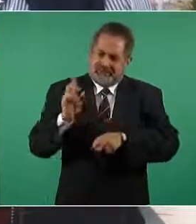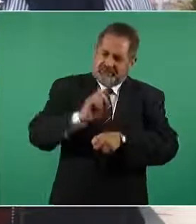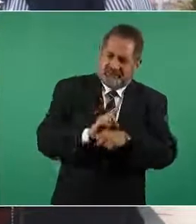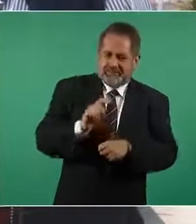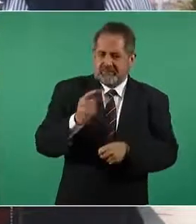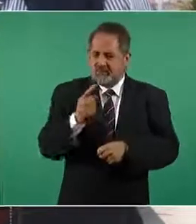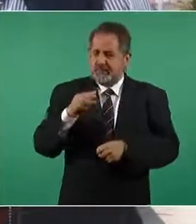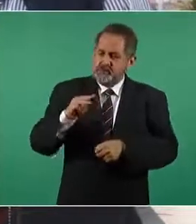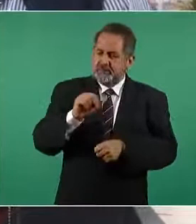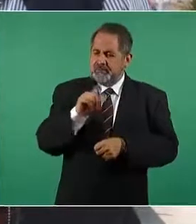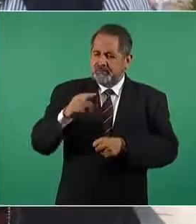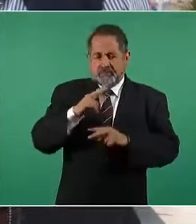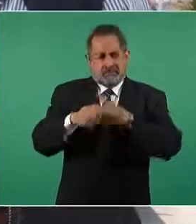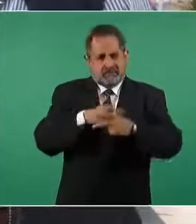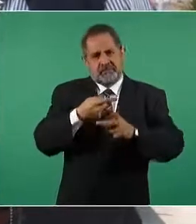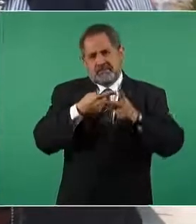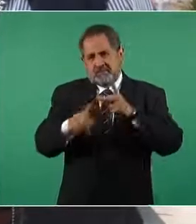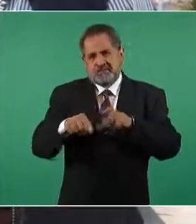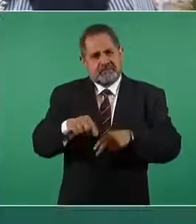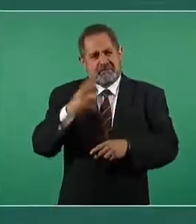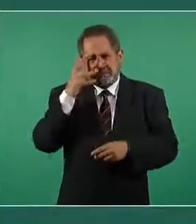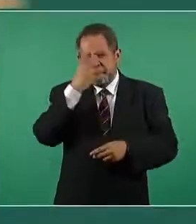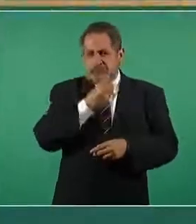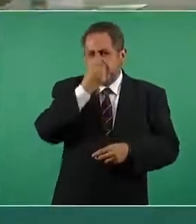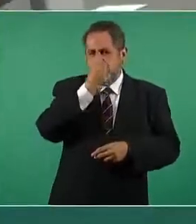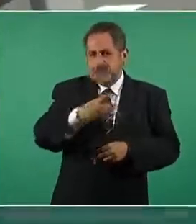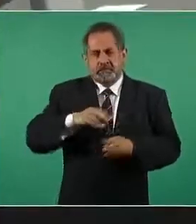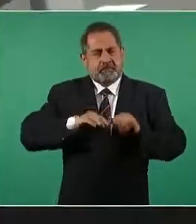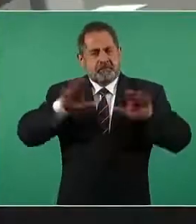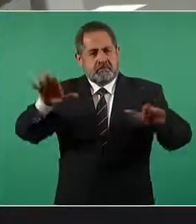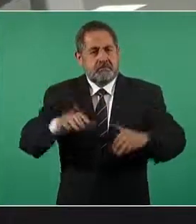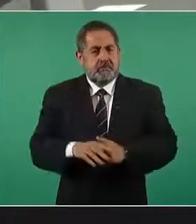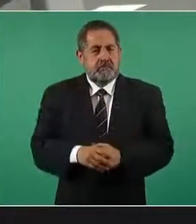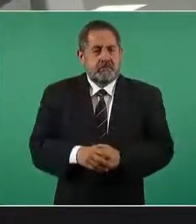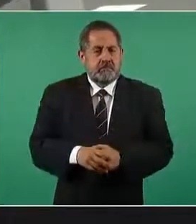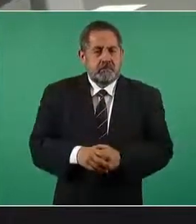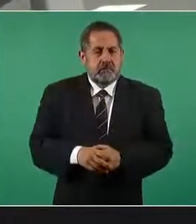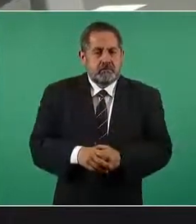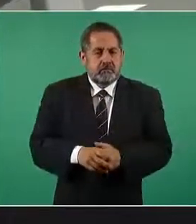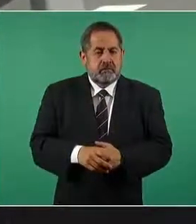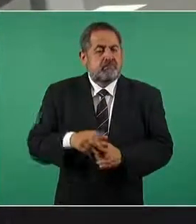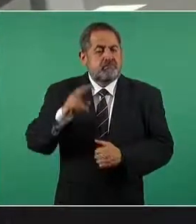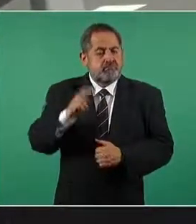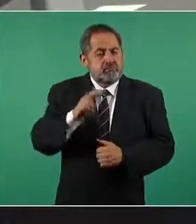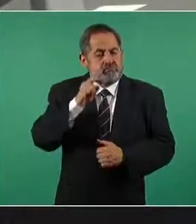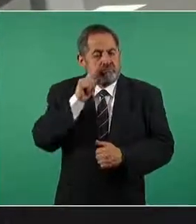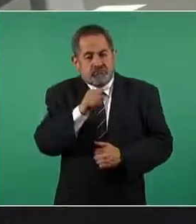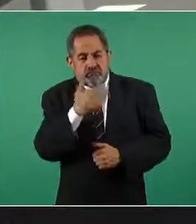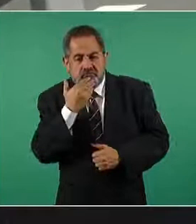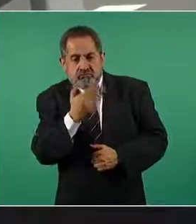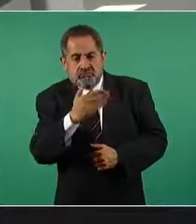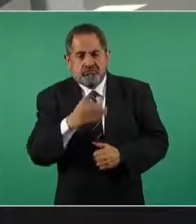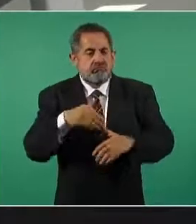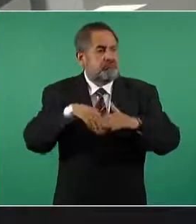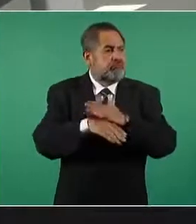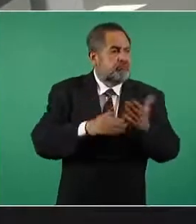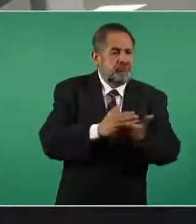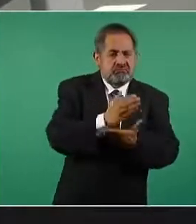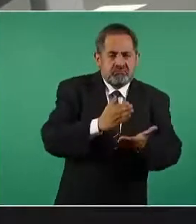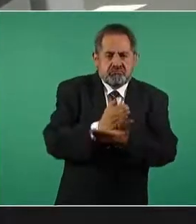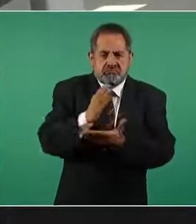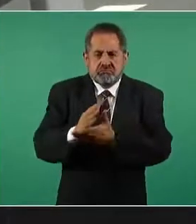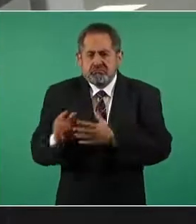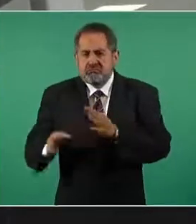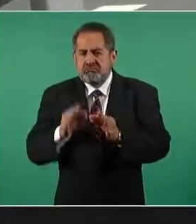marzo para poder estrenar este bello aeropuerto la aproximación estuvo muy bien se ve que la visibilidad está en buen